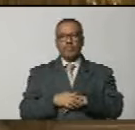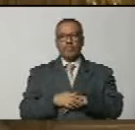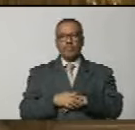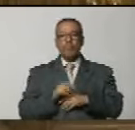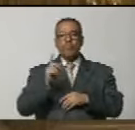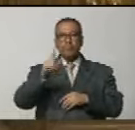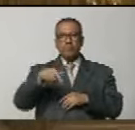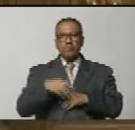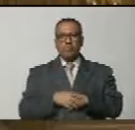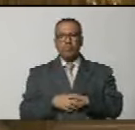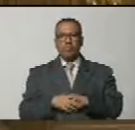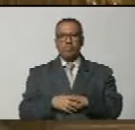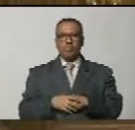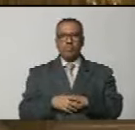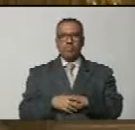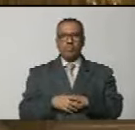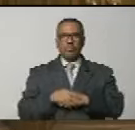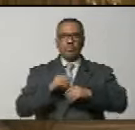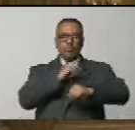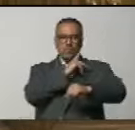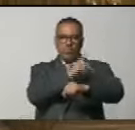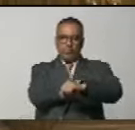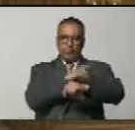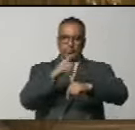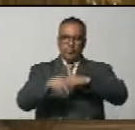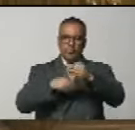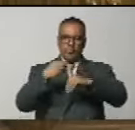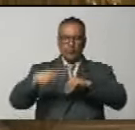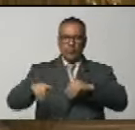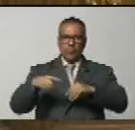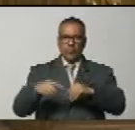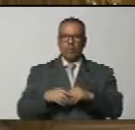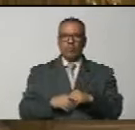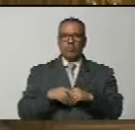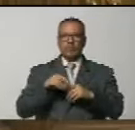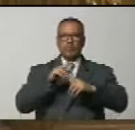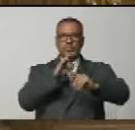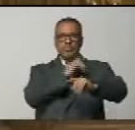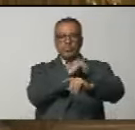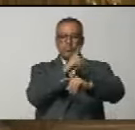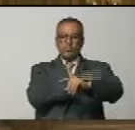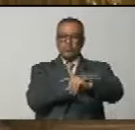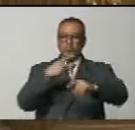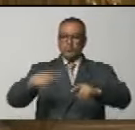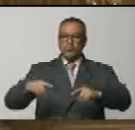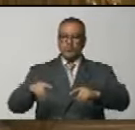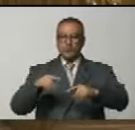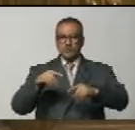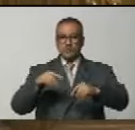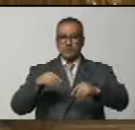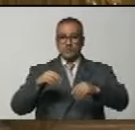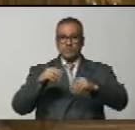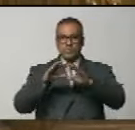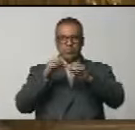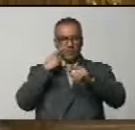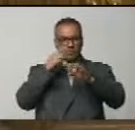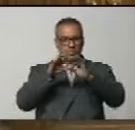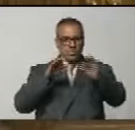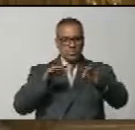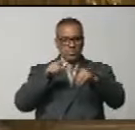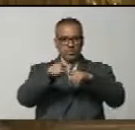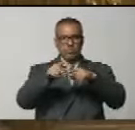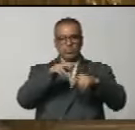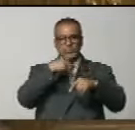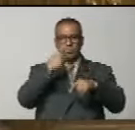También por la fortaleza de la democracia. La fortaleza de la democracia se mide por la posición